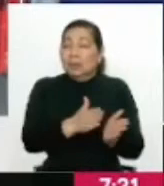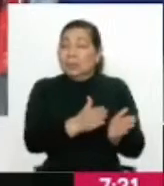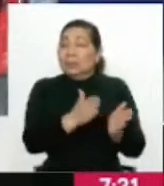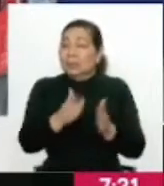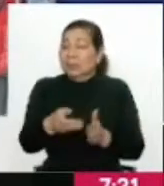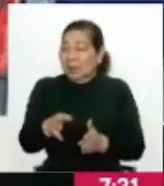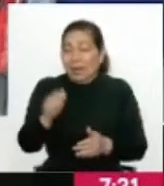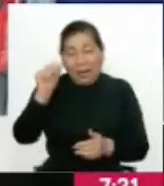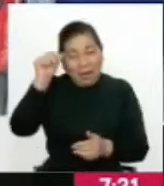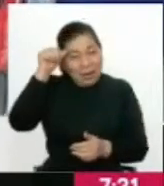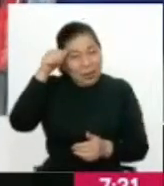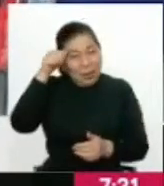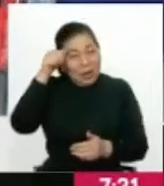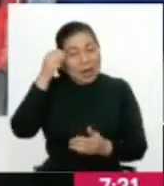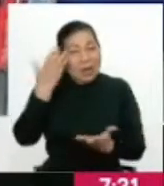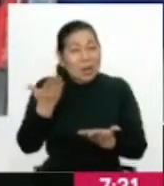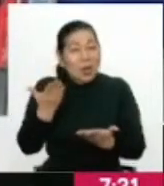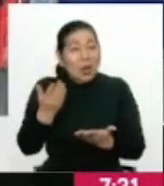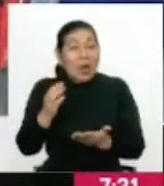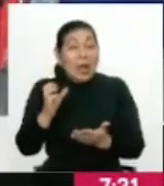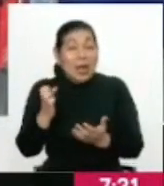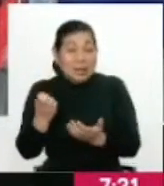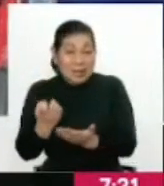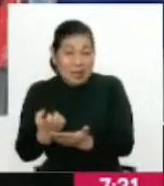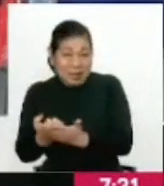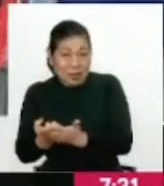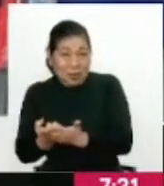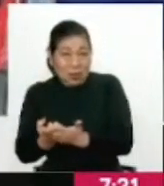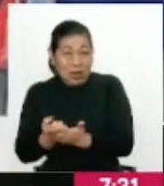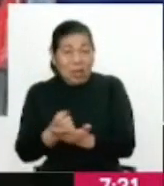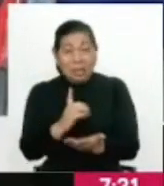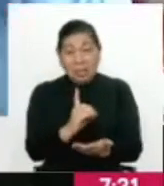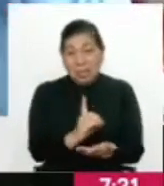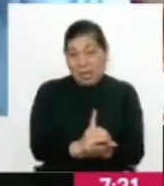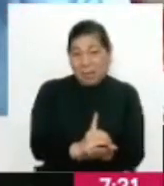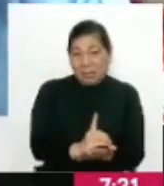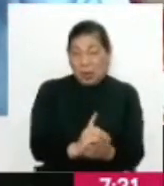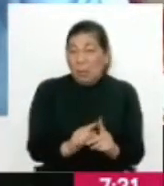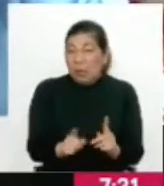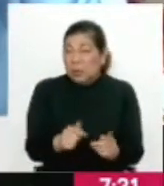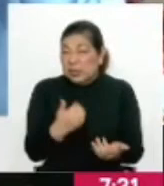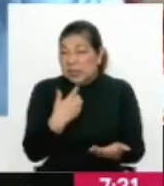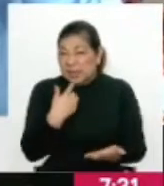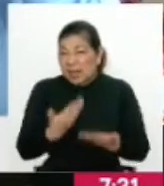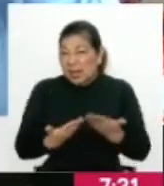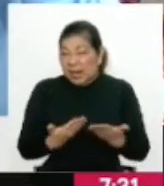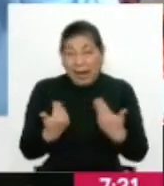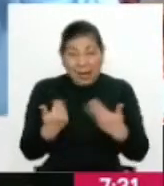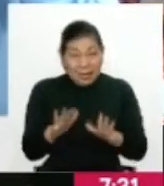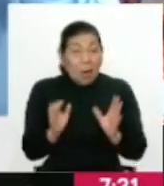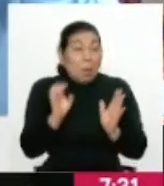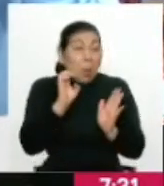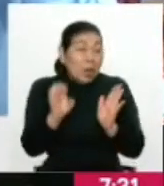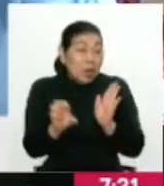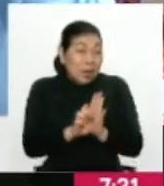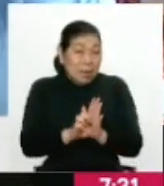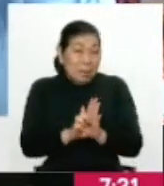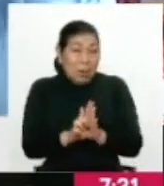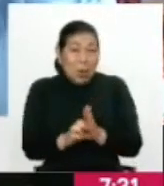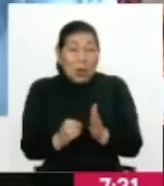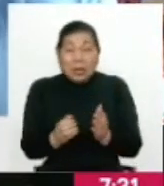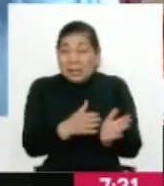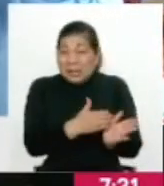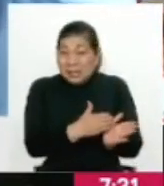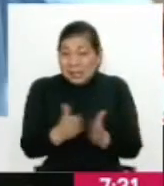interesante, usted recordaba lo estático y lo dinámico. En ese sentido, usted considera que ya, por ejemplo, debería de